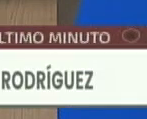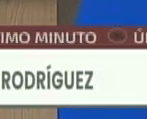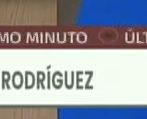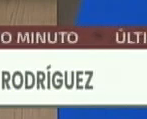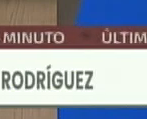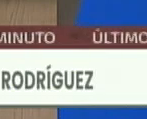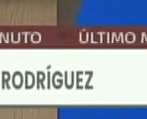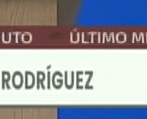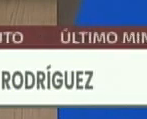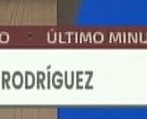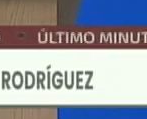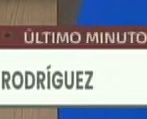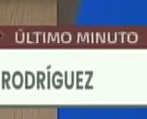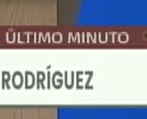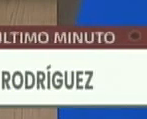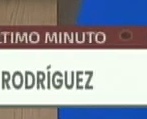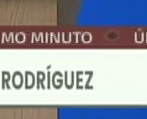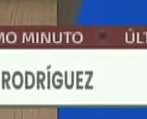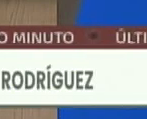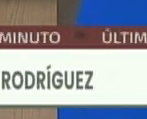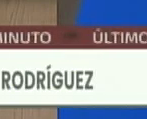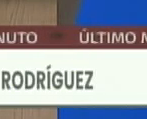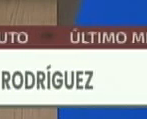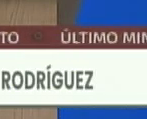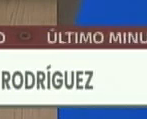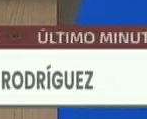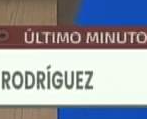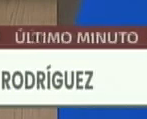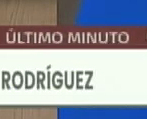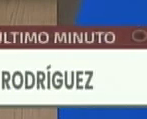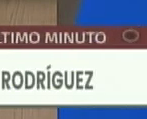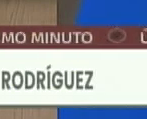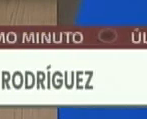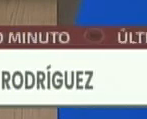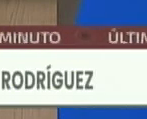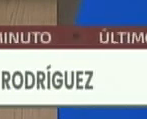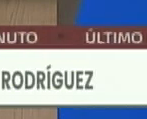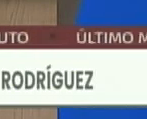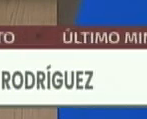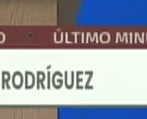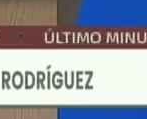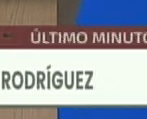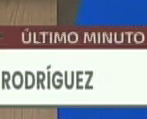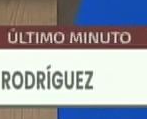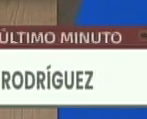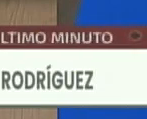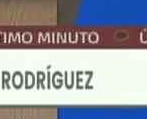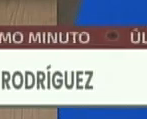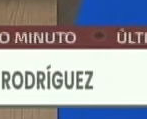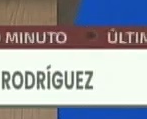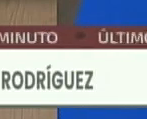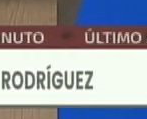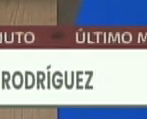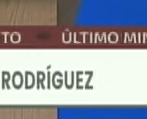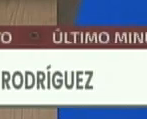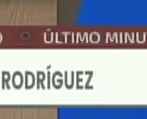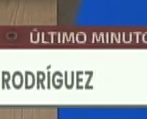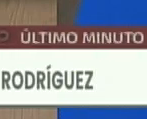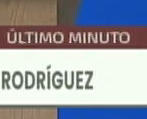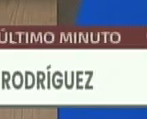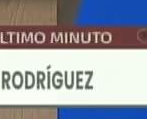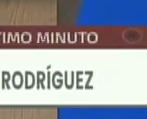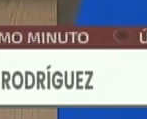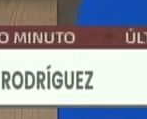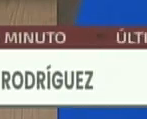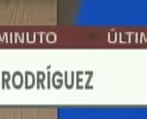negados al derecho a la vida, al derecho a la atención de su salud, al no tener